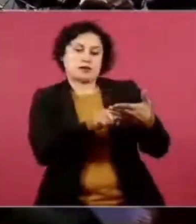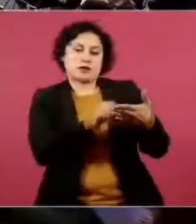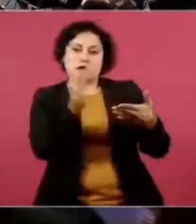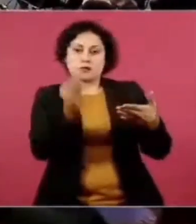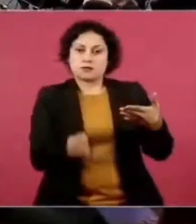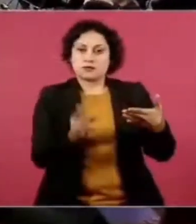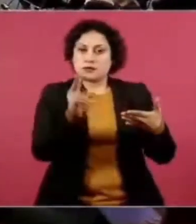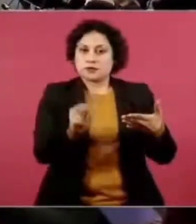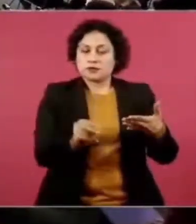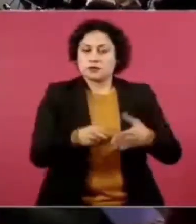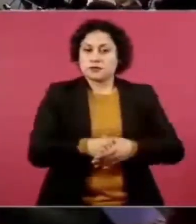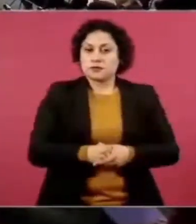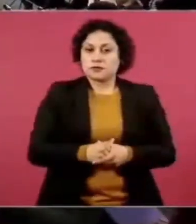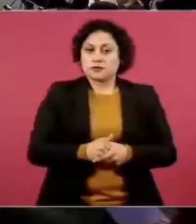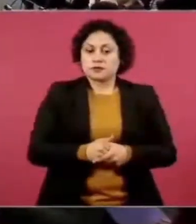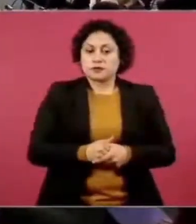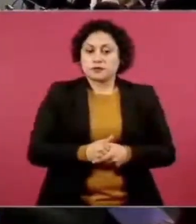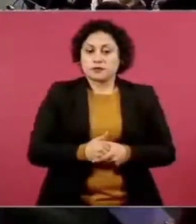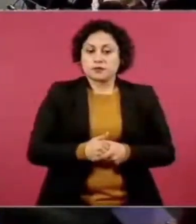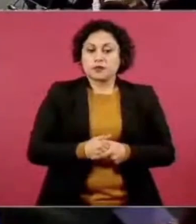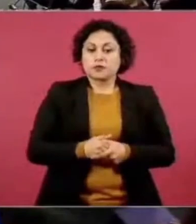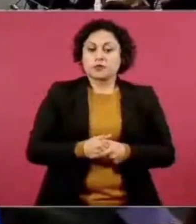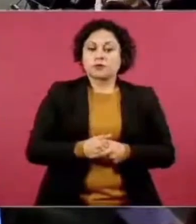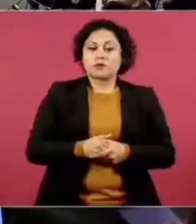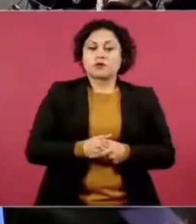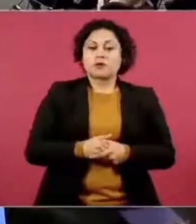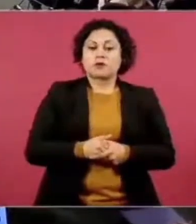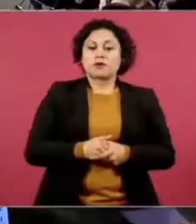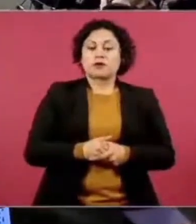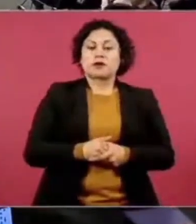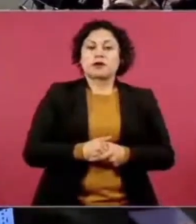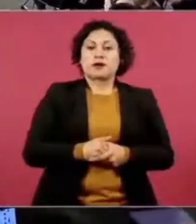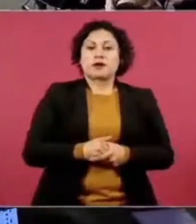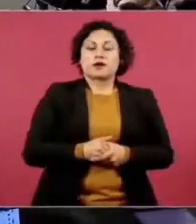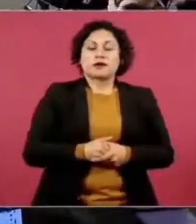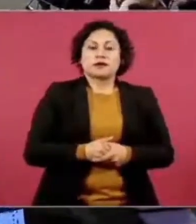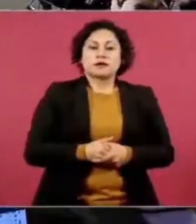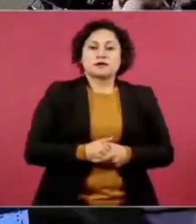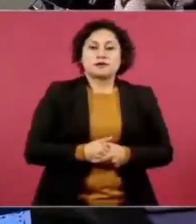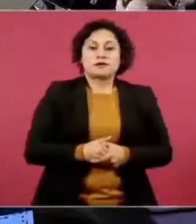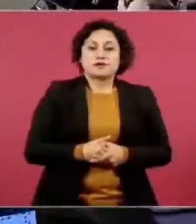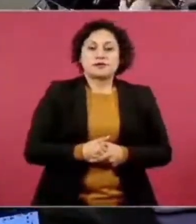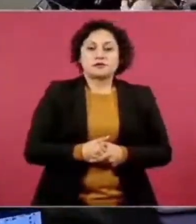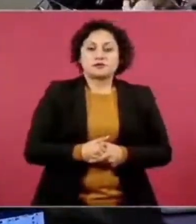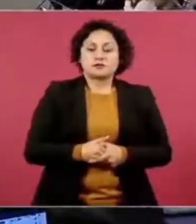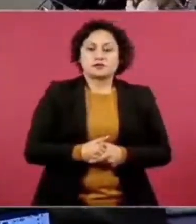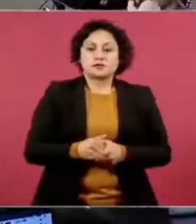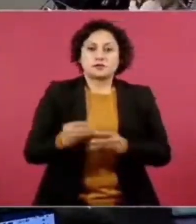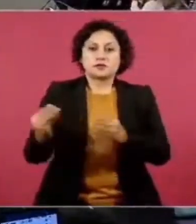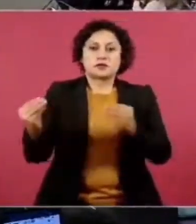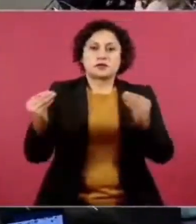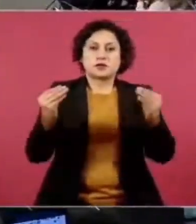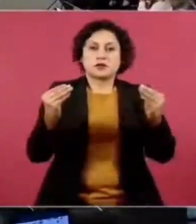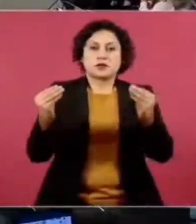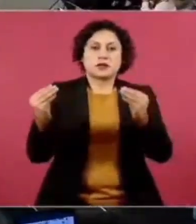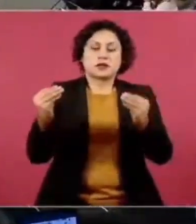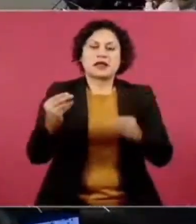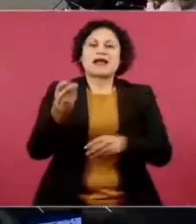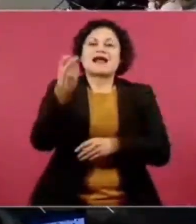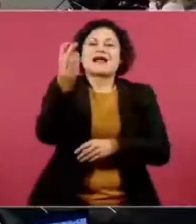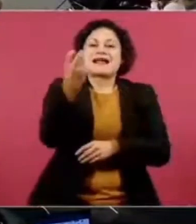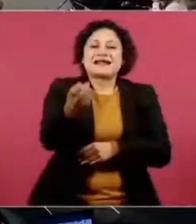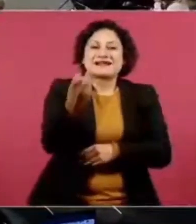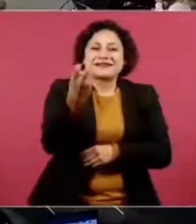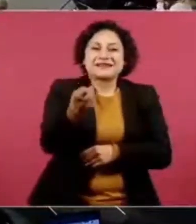Entraron y controvés ellos dos, los dos comentaristas. y este. Eso, eso. Entonces, sí está